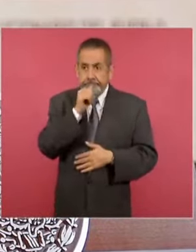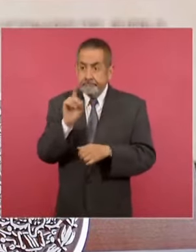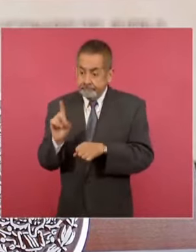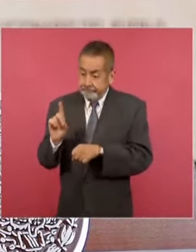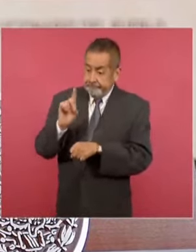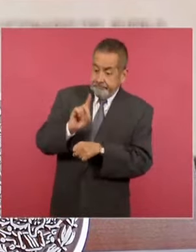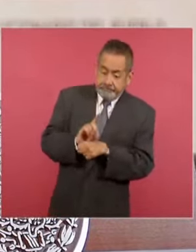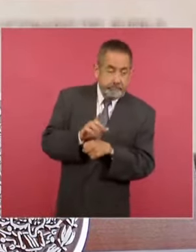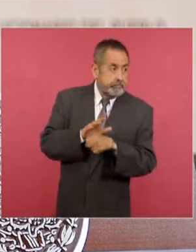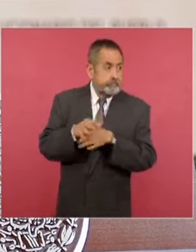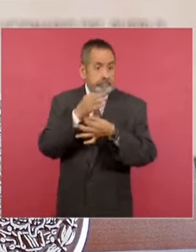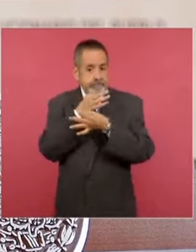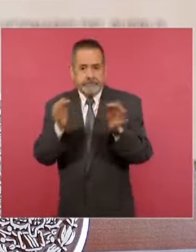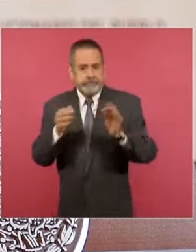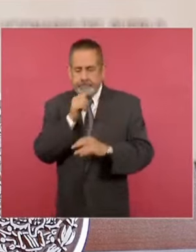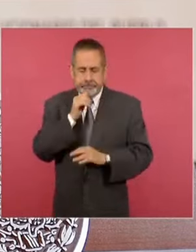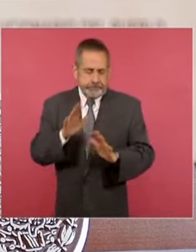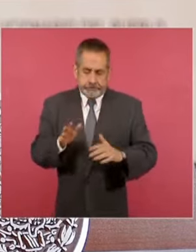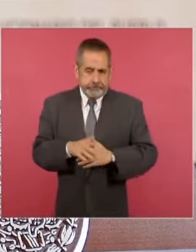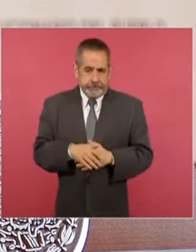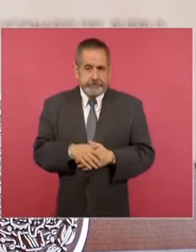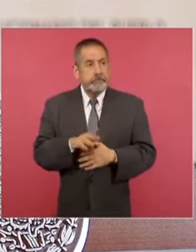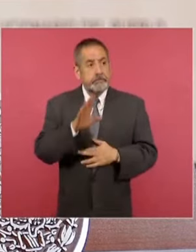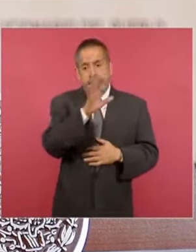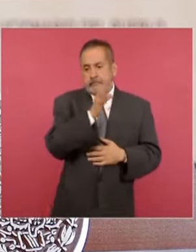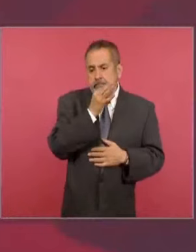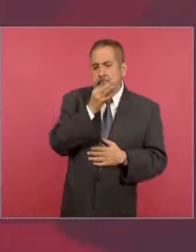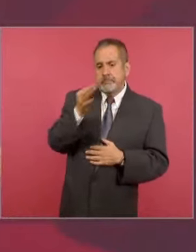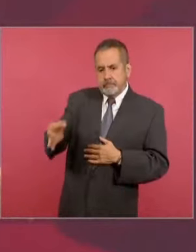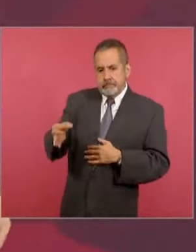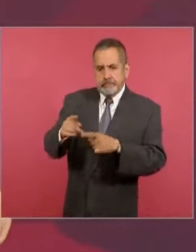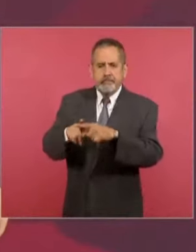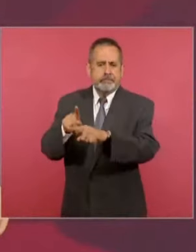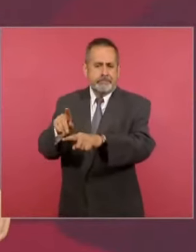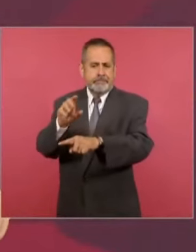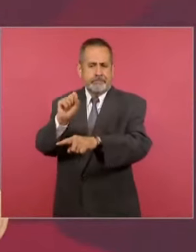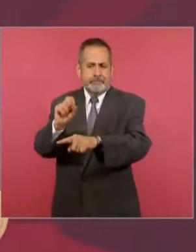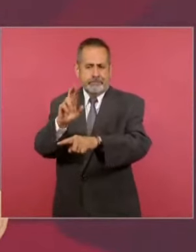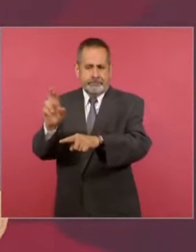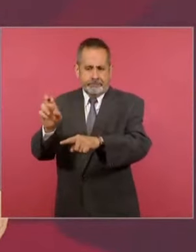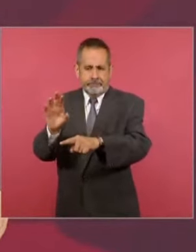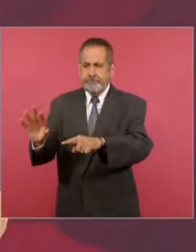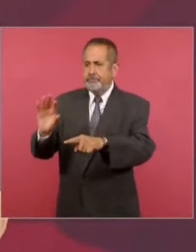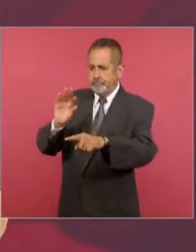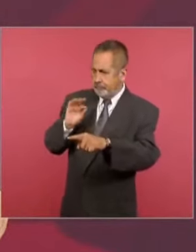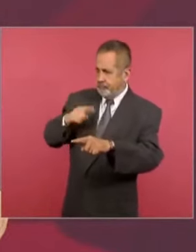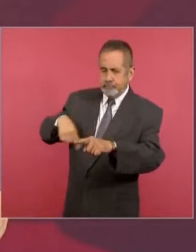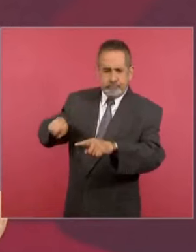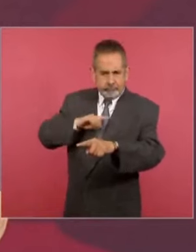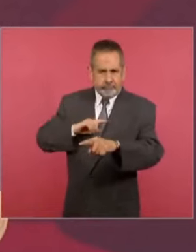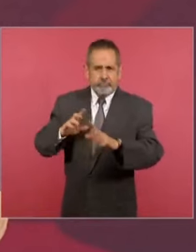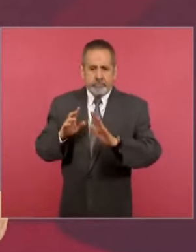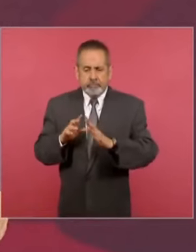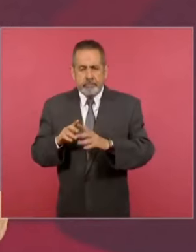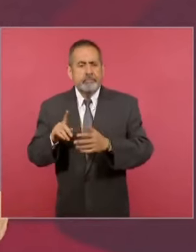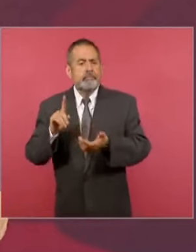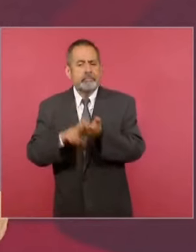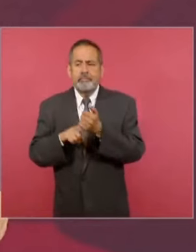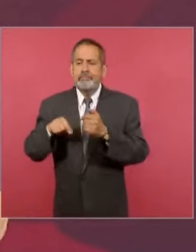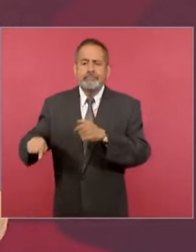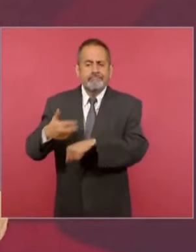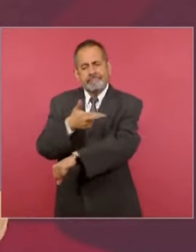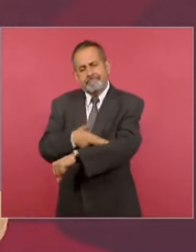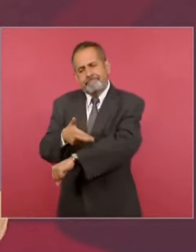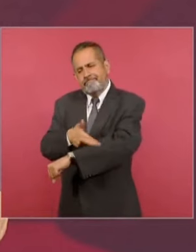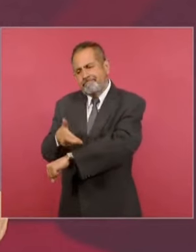Lo sabemos porque le fue así informado a la canciller. Eso tiene que ver con distintas acciones que